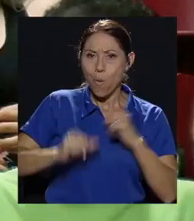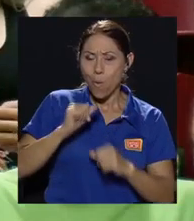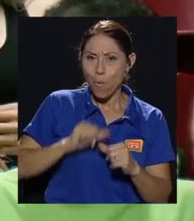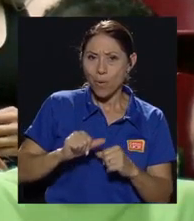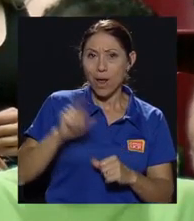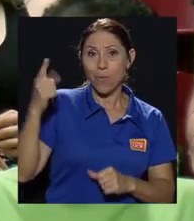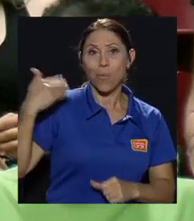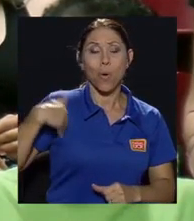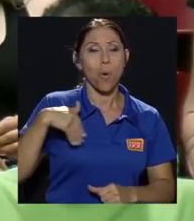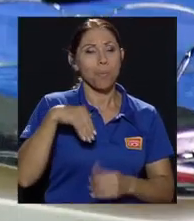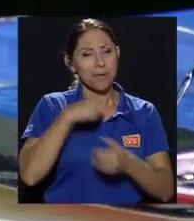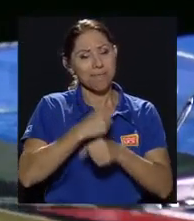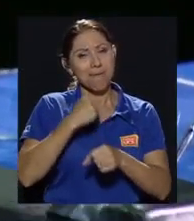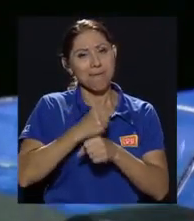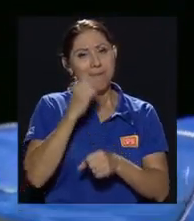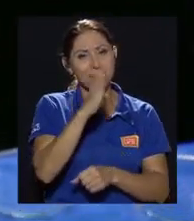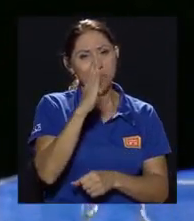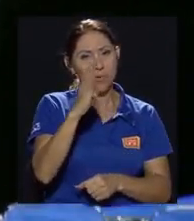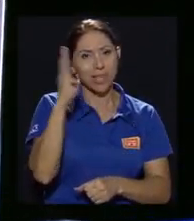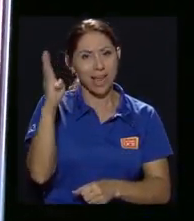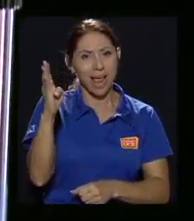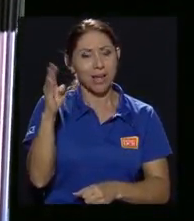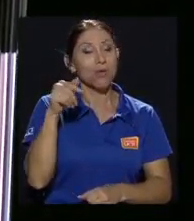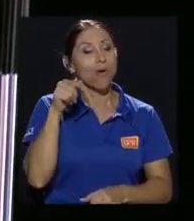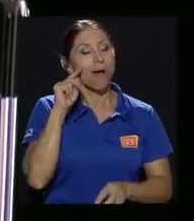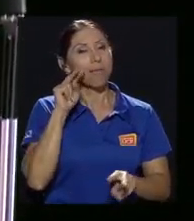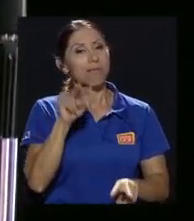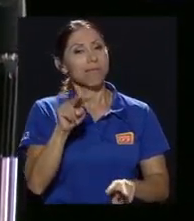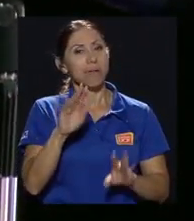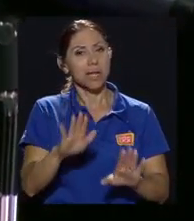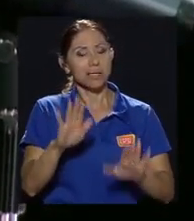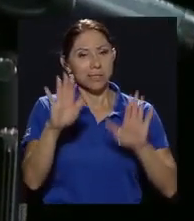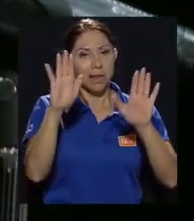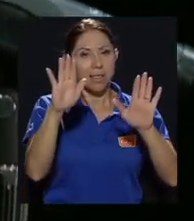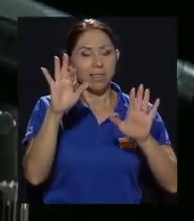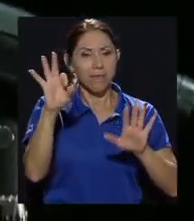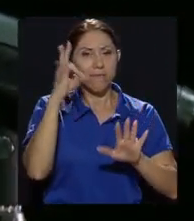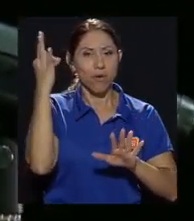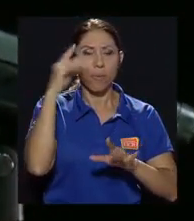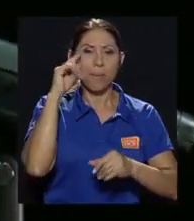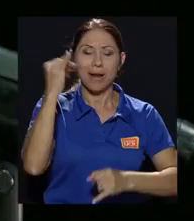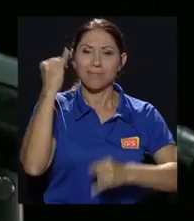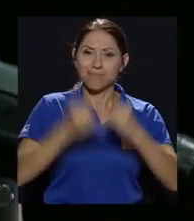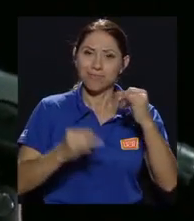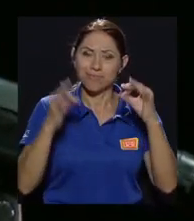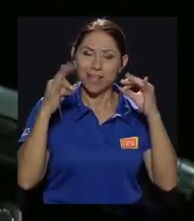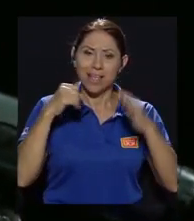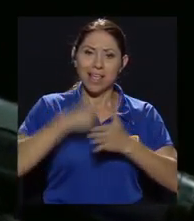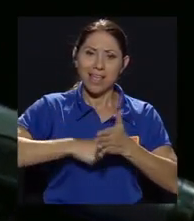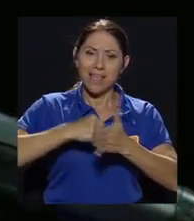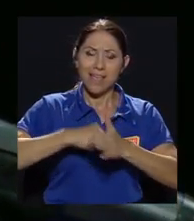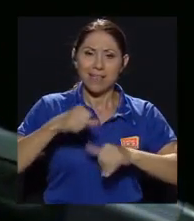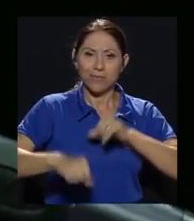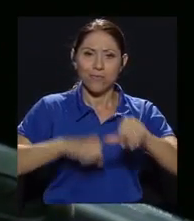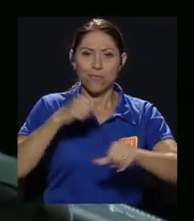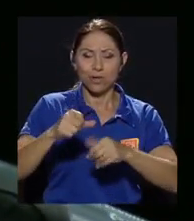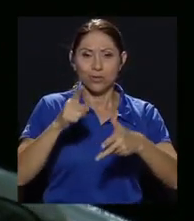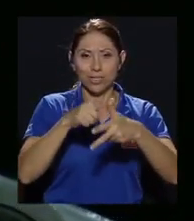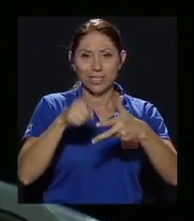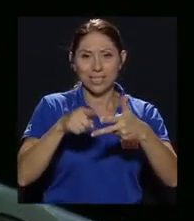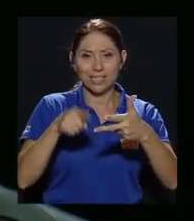bibliotecario. Así que nos parece una excelente forma de coronar nuestros esfuerzos de estas tres instancias.